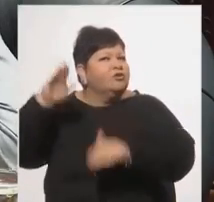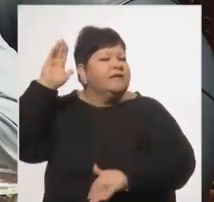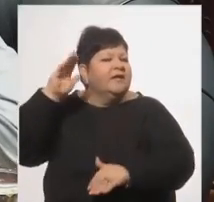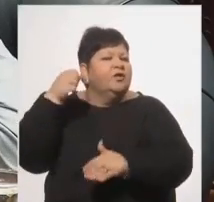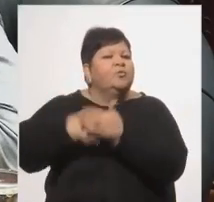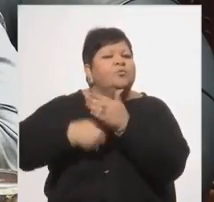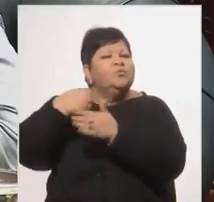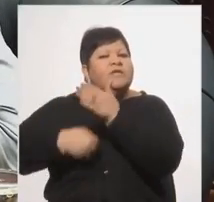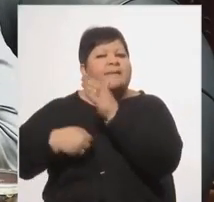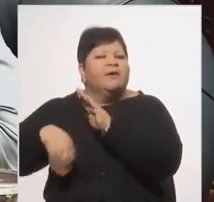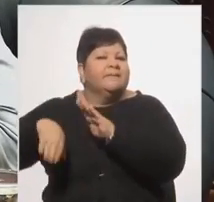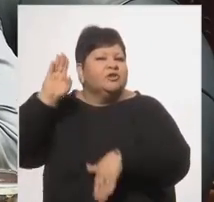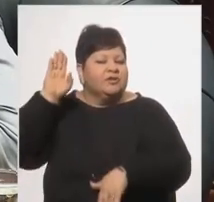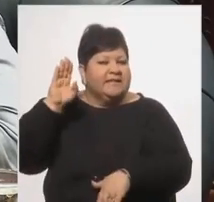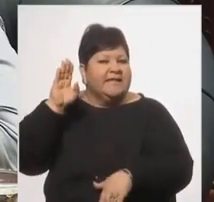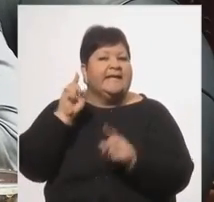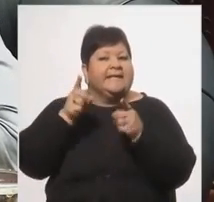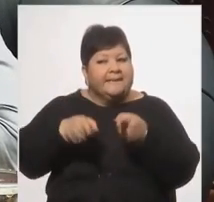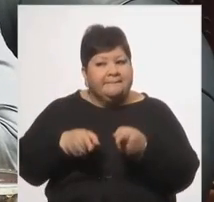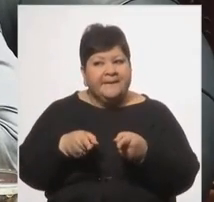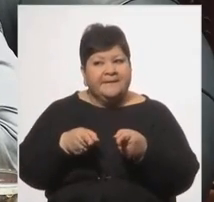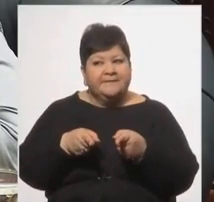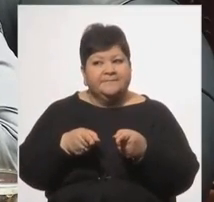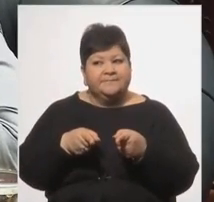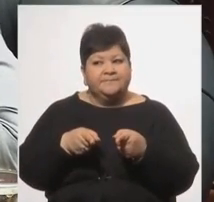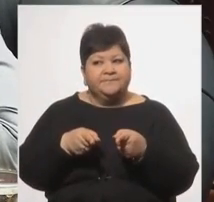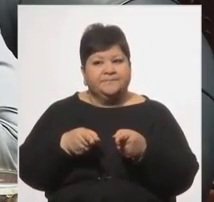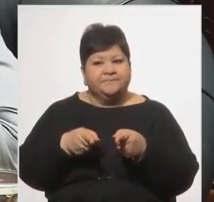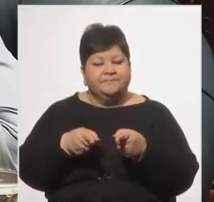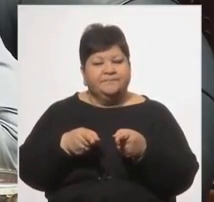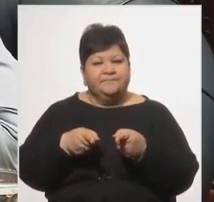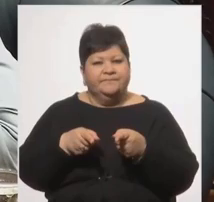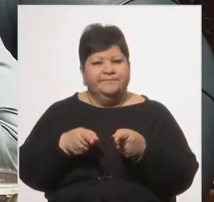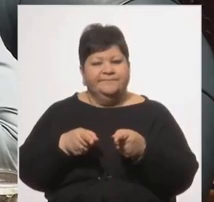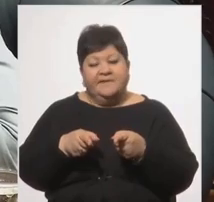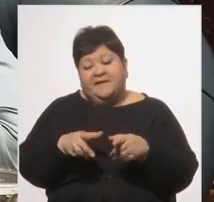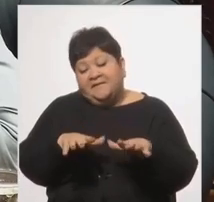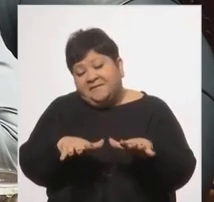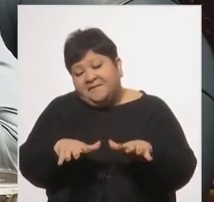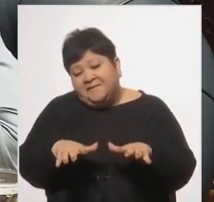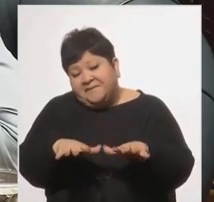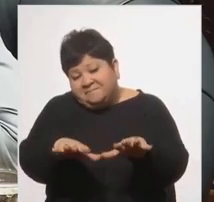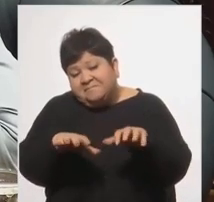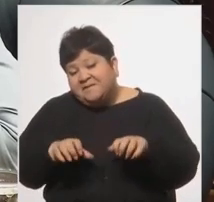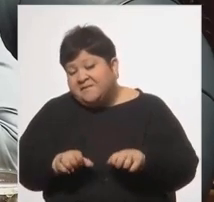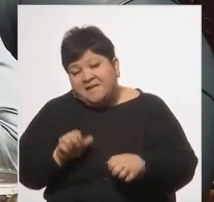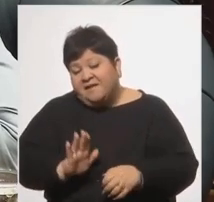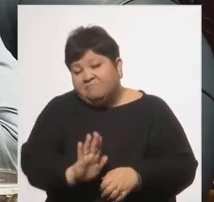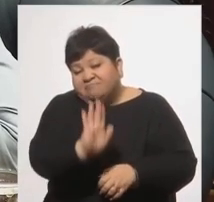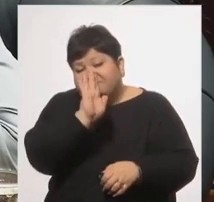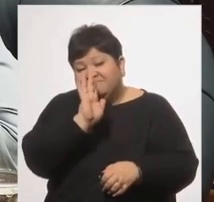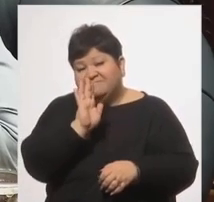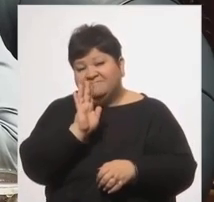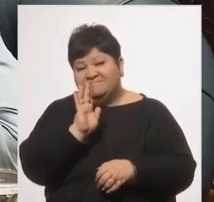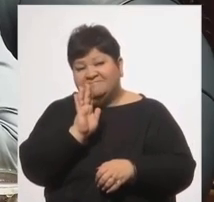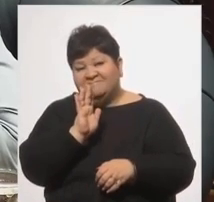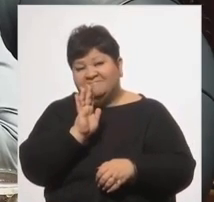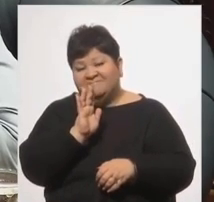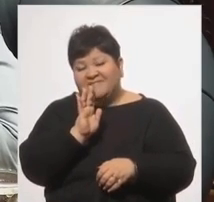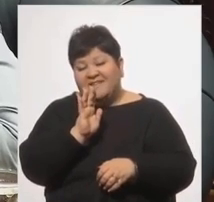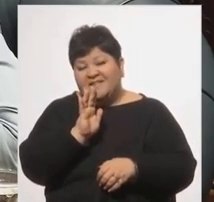mayorías implica también vivir como la mayoría del pueblo vive. Vivir.